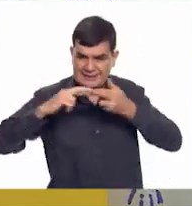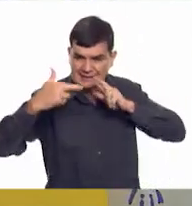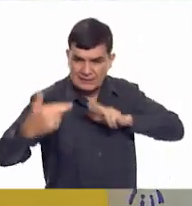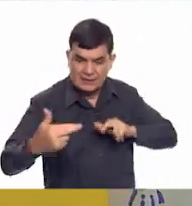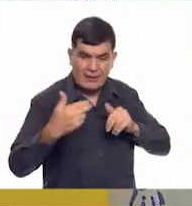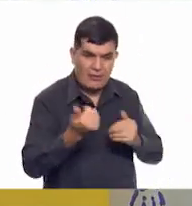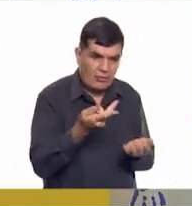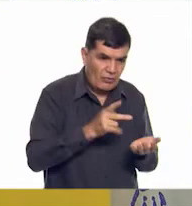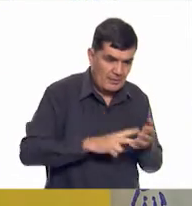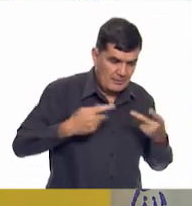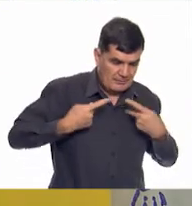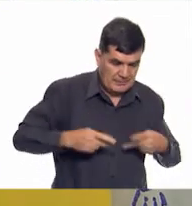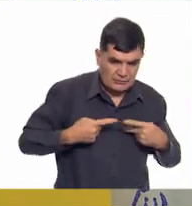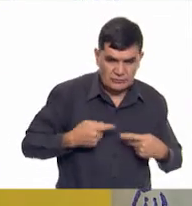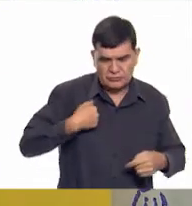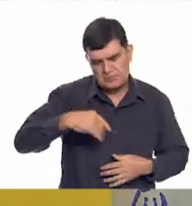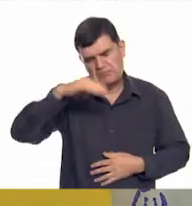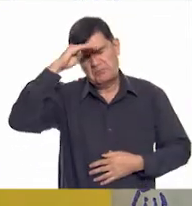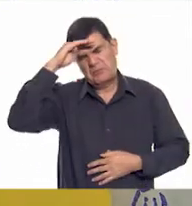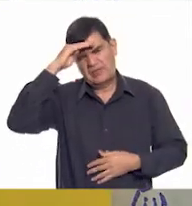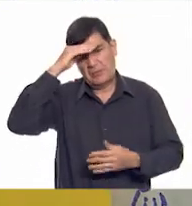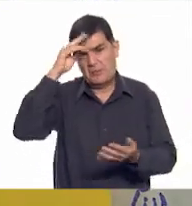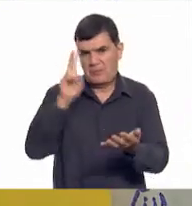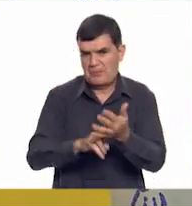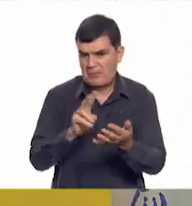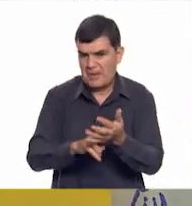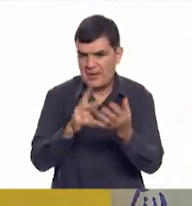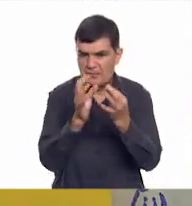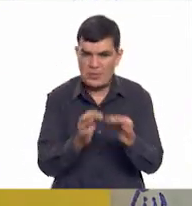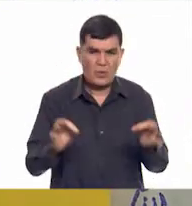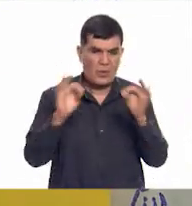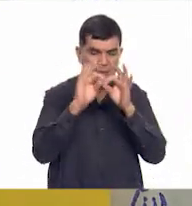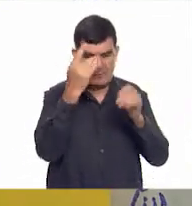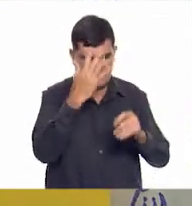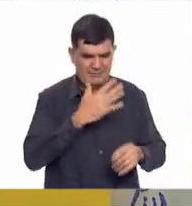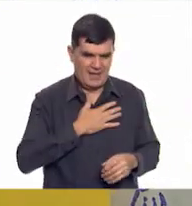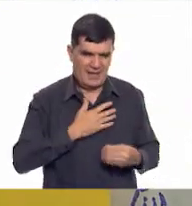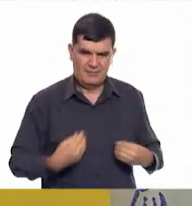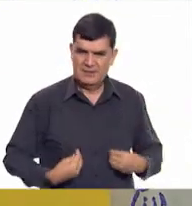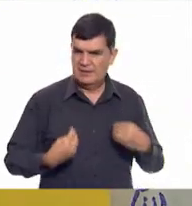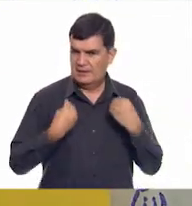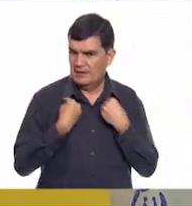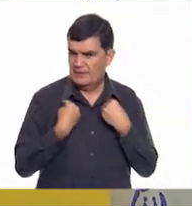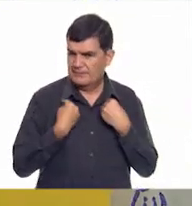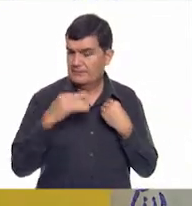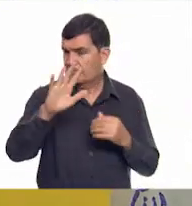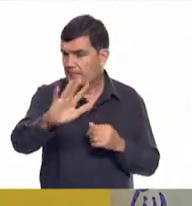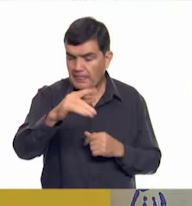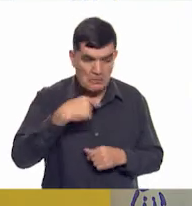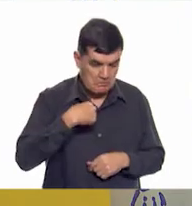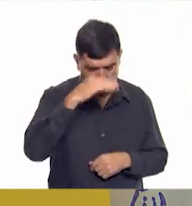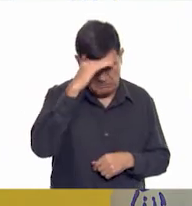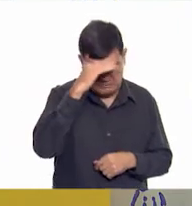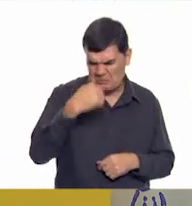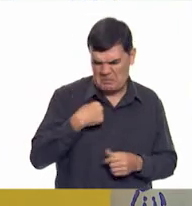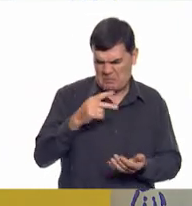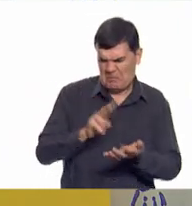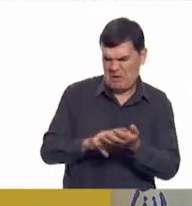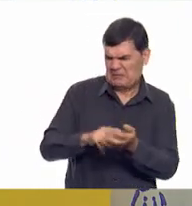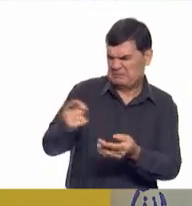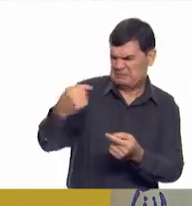personas que nosotros consideramos como valiosas e importantes para nuestra vida. Si no las consideramos valiosas,